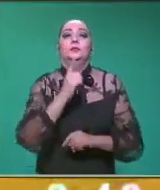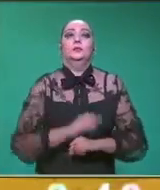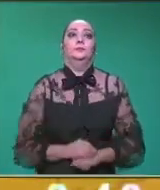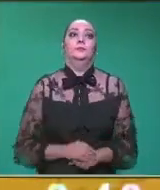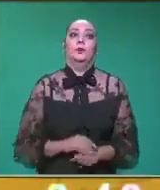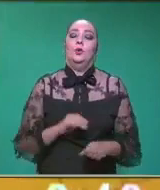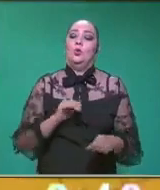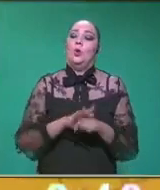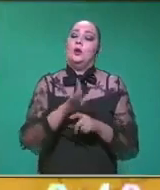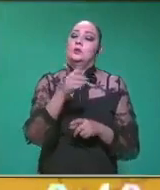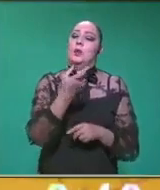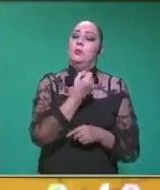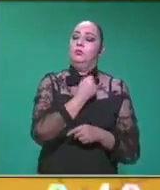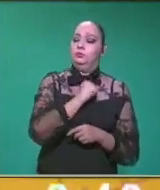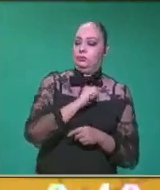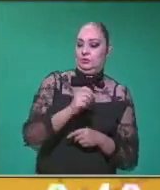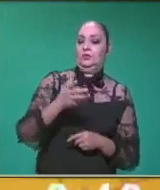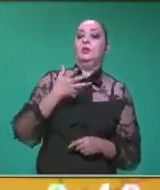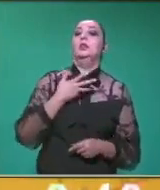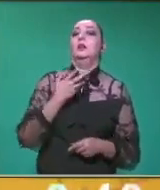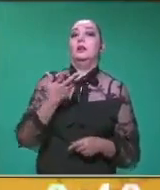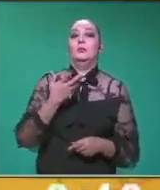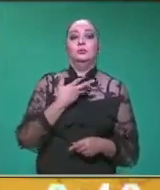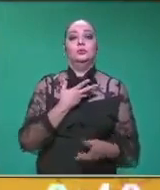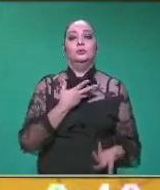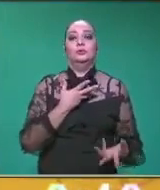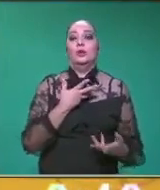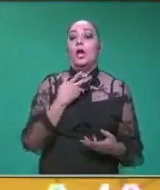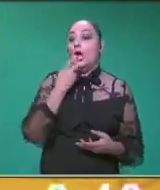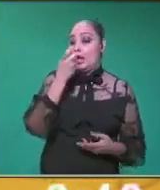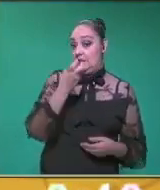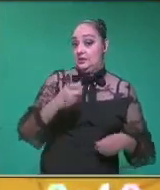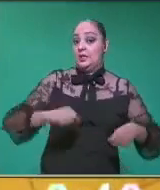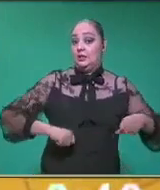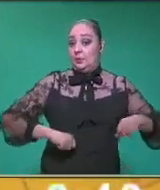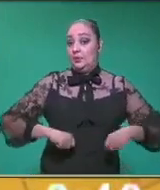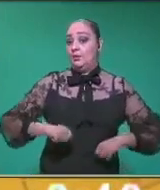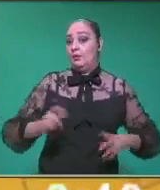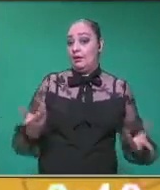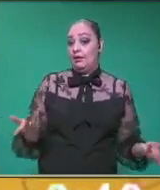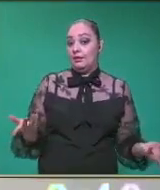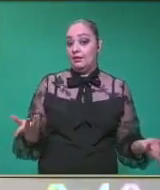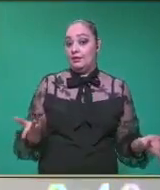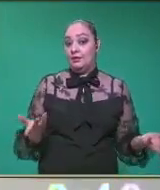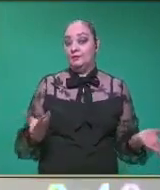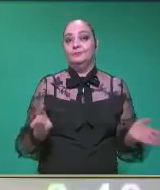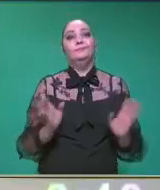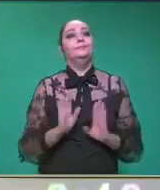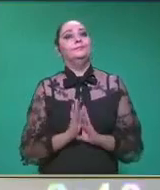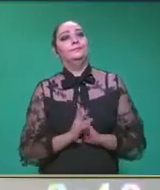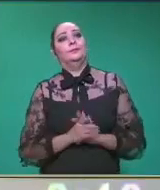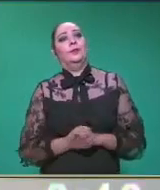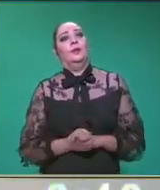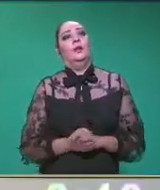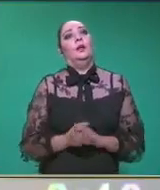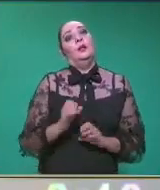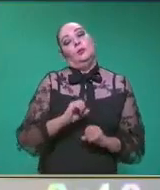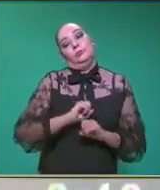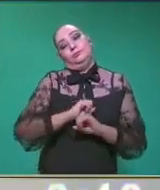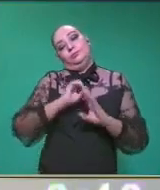habilidades crees que utilizamos en esta actividad? Bueno, pues obviamente, profe.